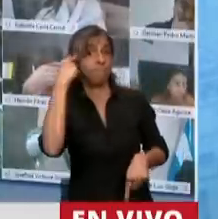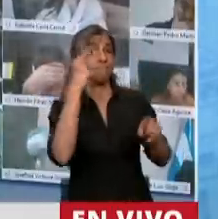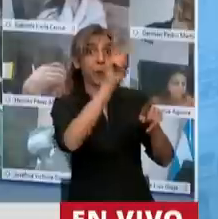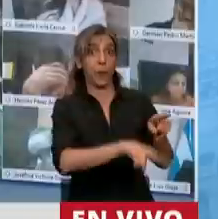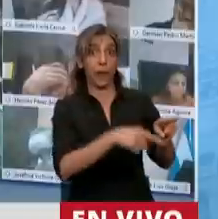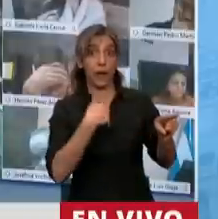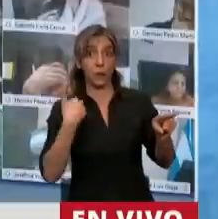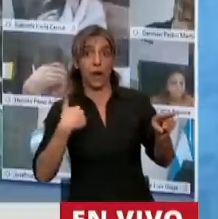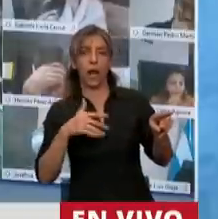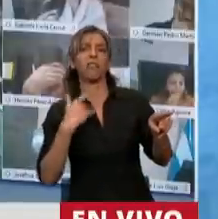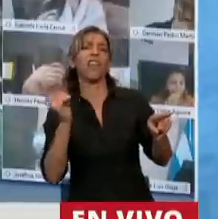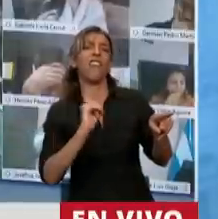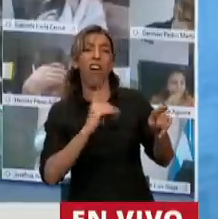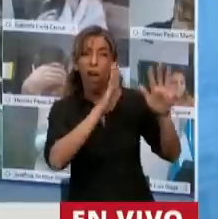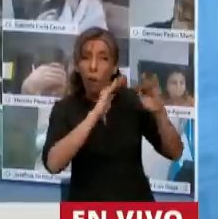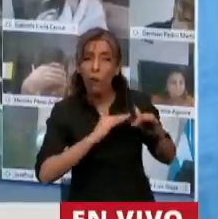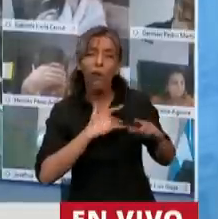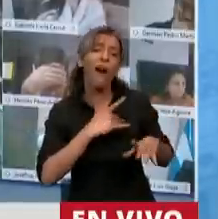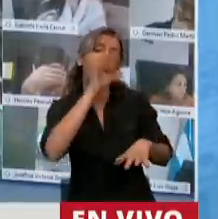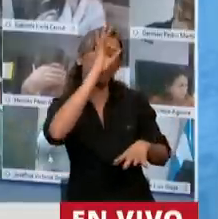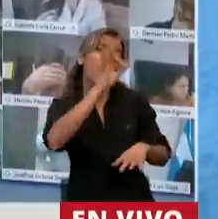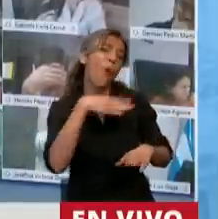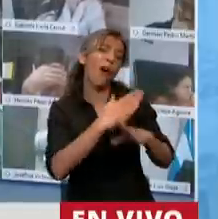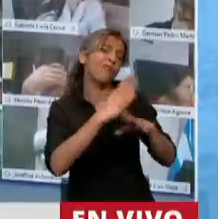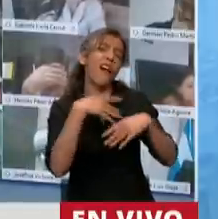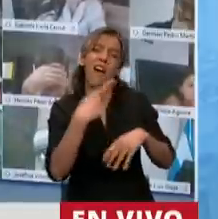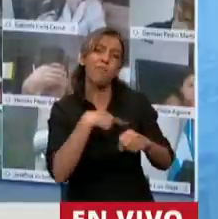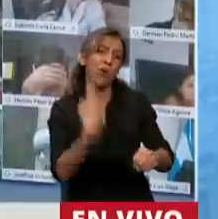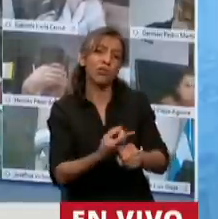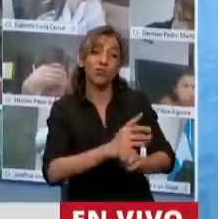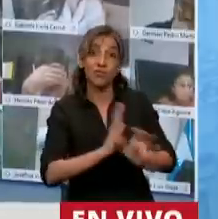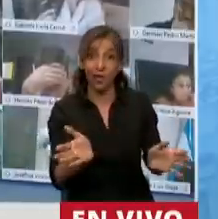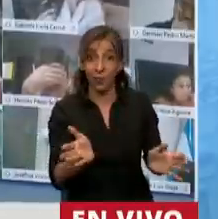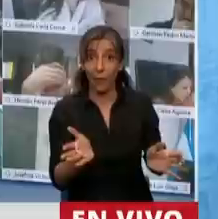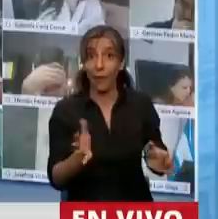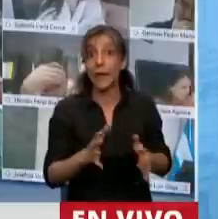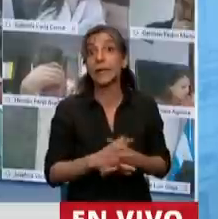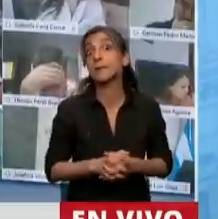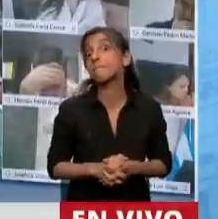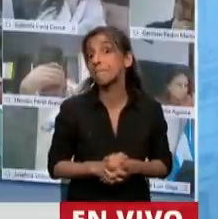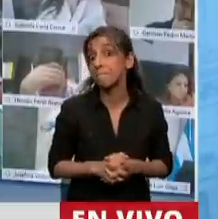¿Es consciente usted que hoy aquí en la Argentina hay dos parlamentos paralelos?